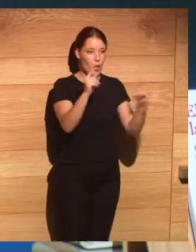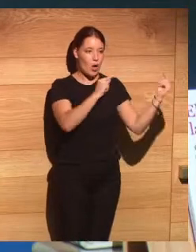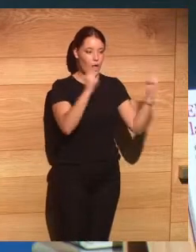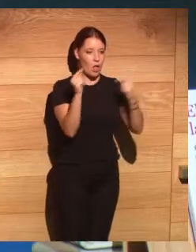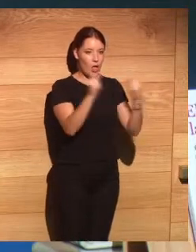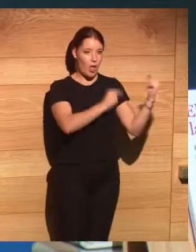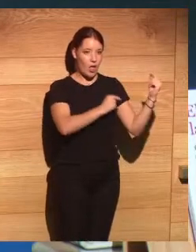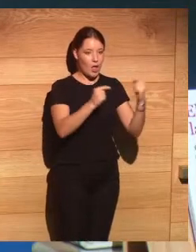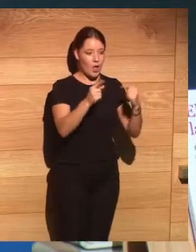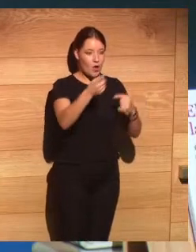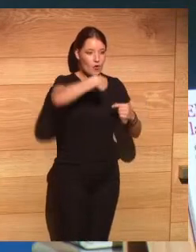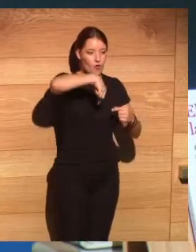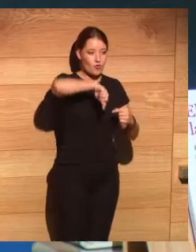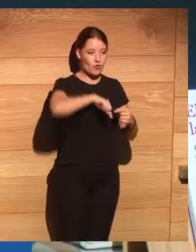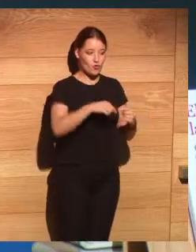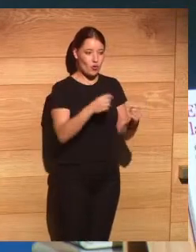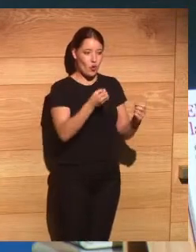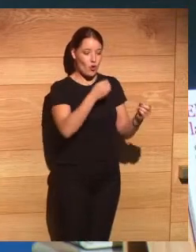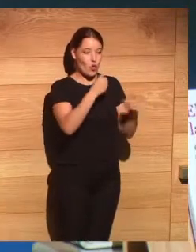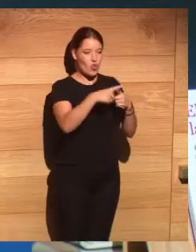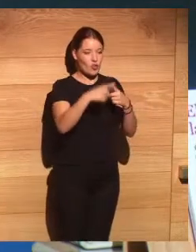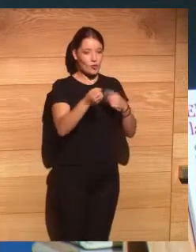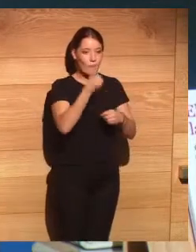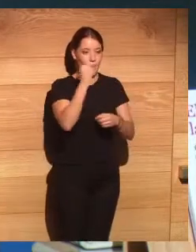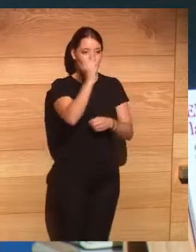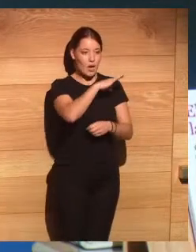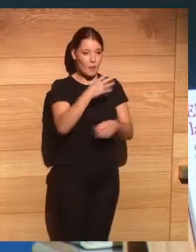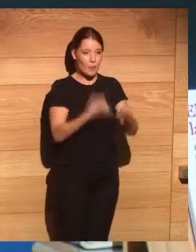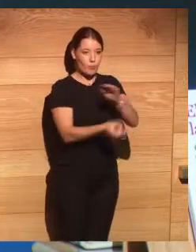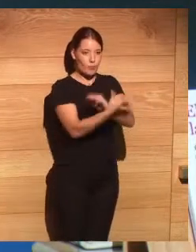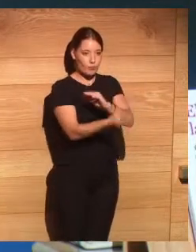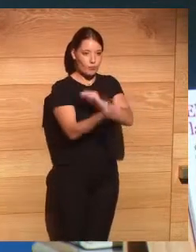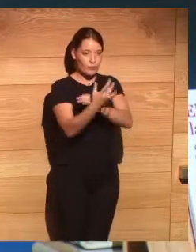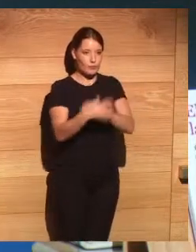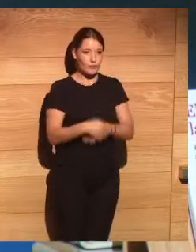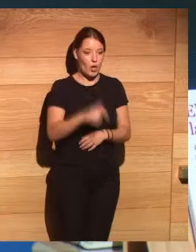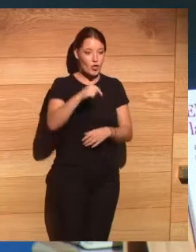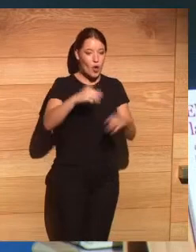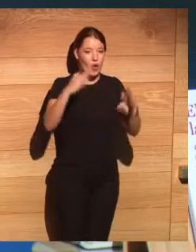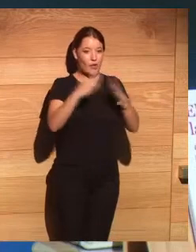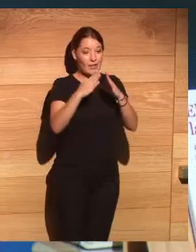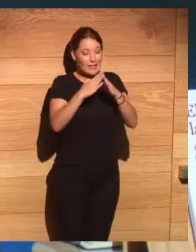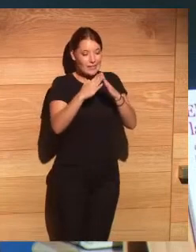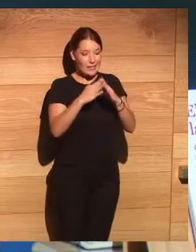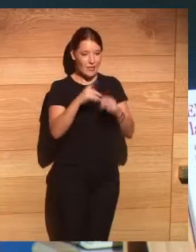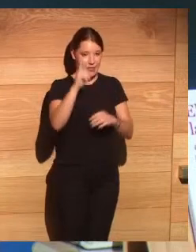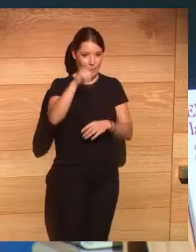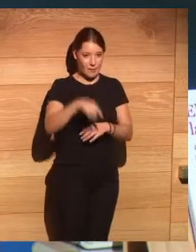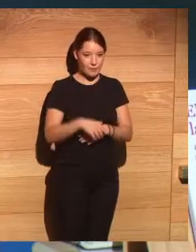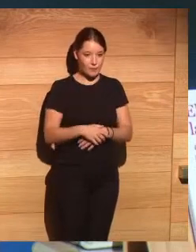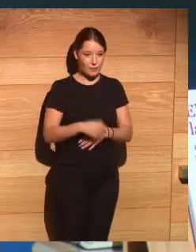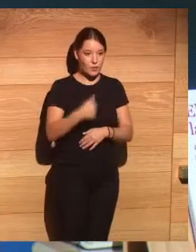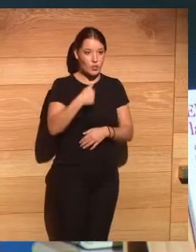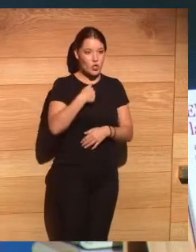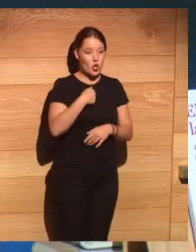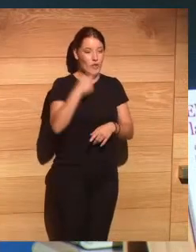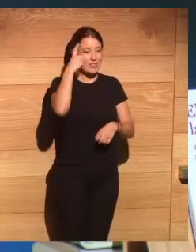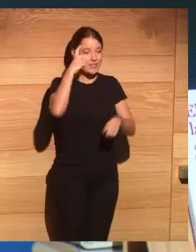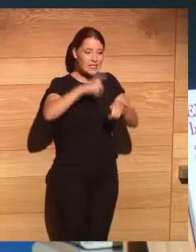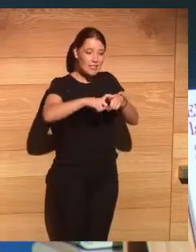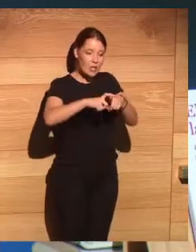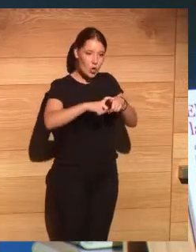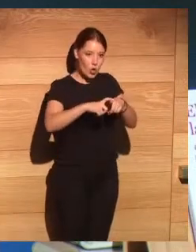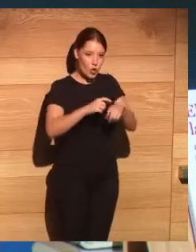muchísimas cosas muy maravillosas segundo pues como tú decías está también en mi casa yo no era ingeniero era psicólogo y en los años